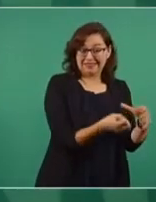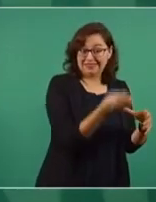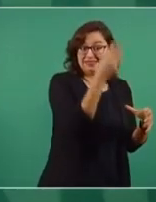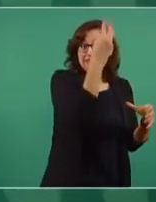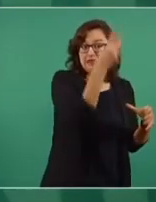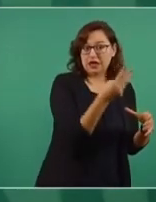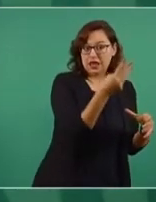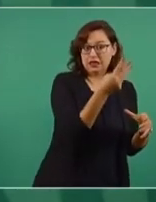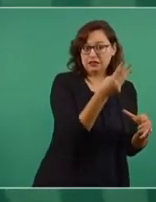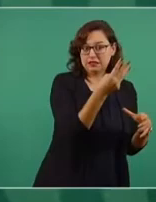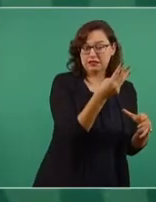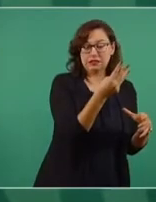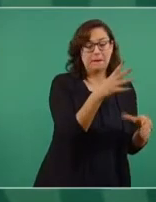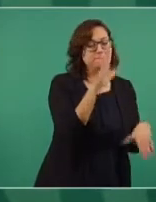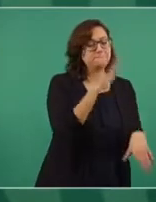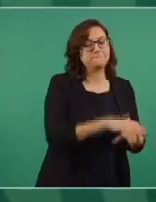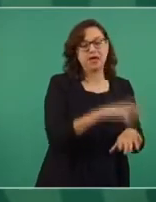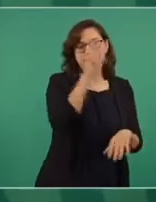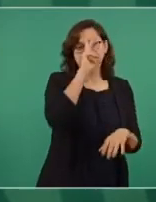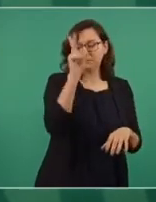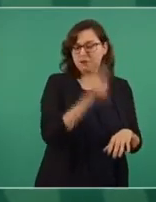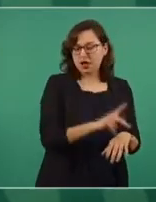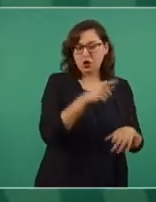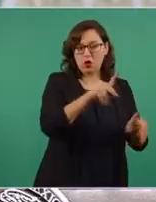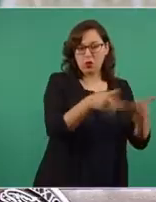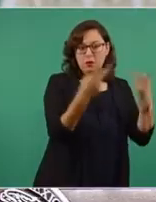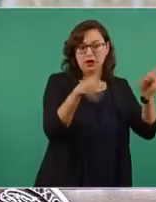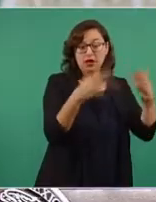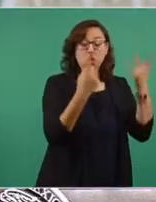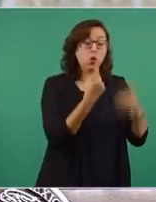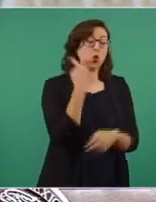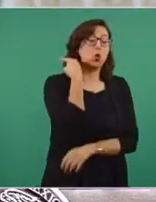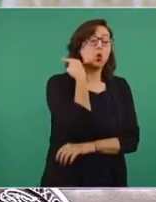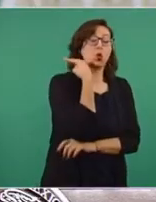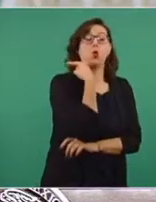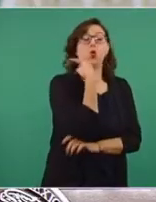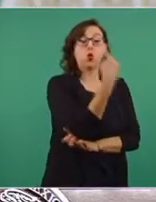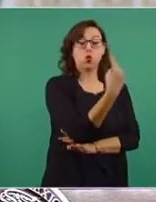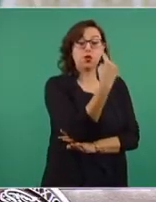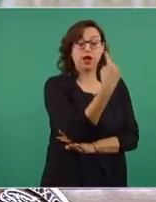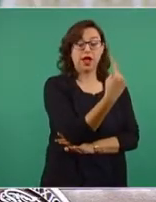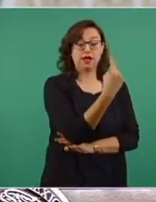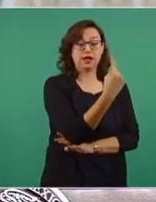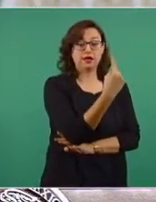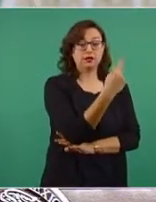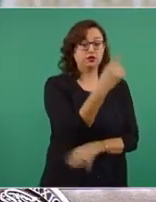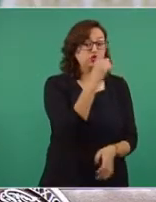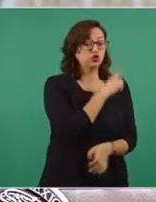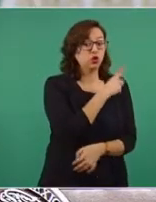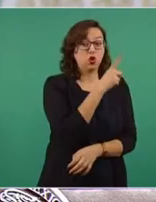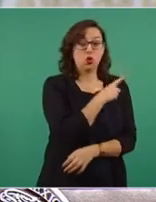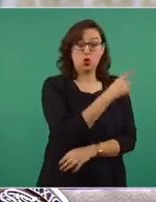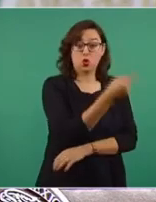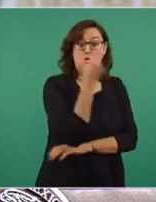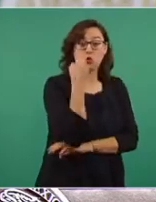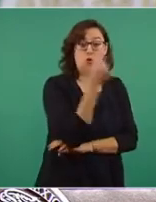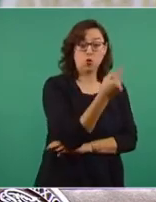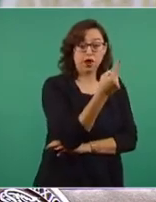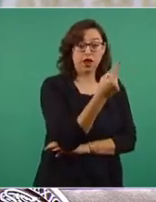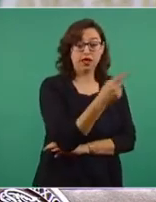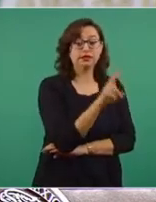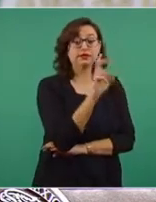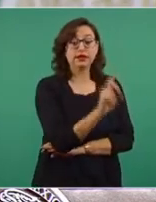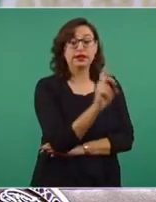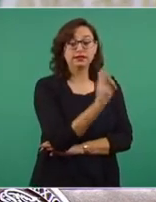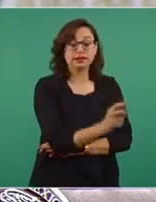una sola empresa, Grupo Fármacos Especializados, SADCB, se llevó el 35% de la compra de